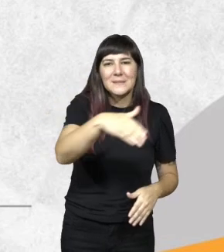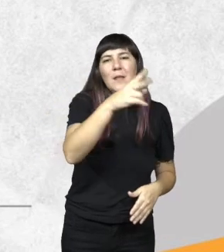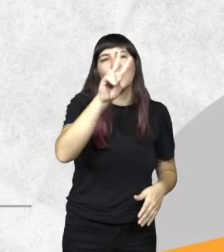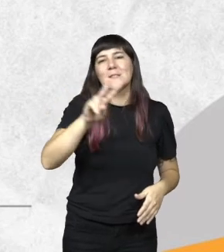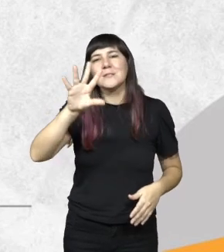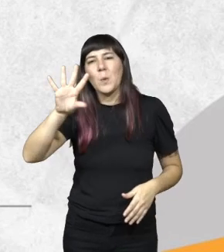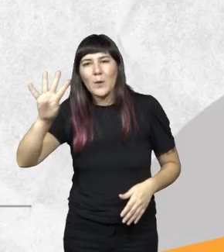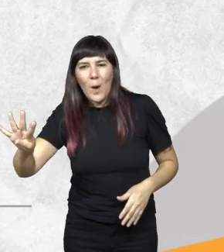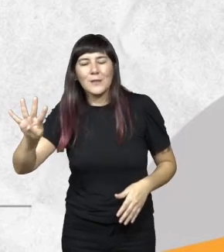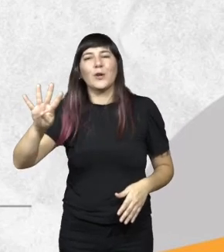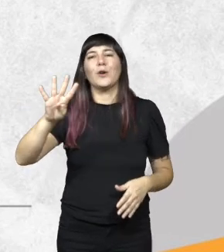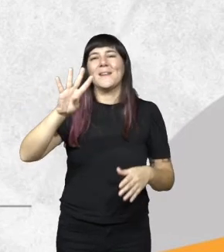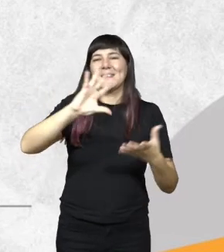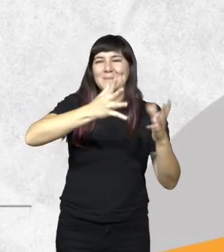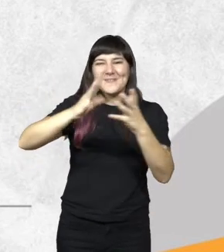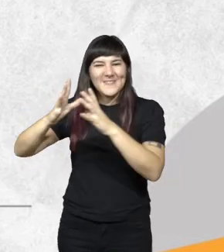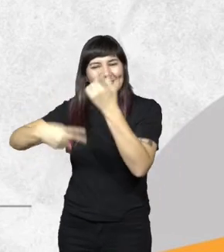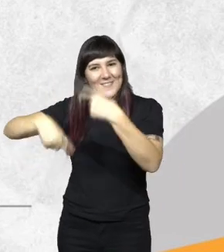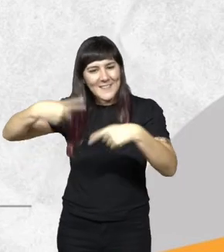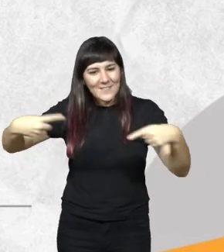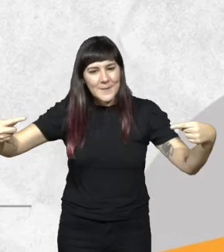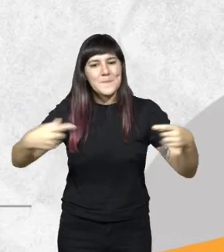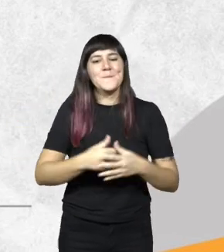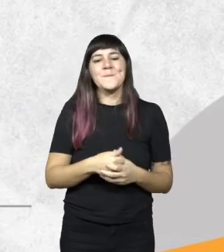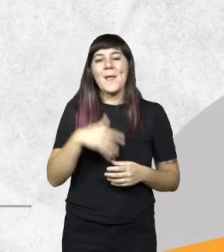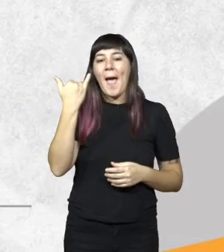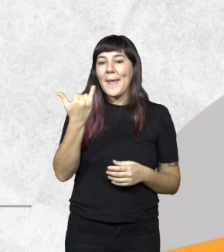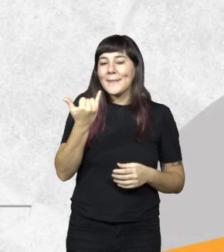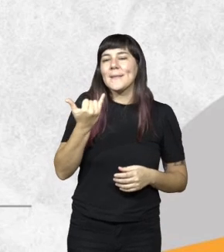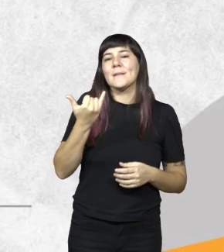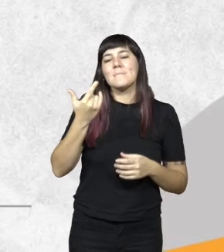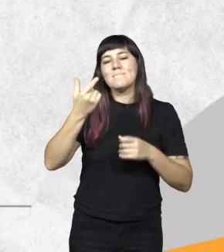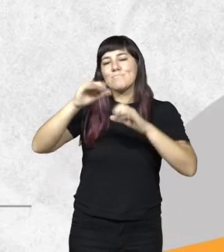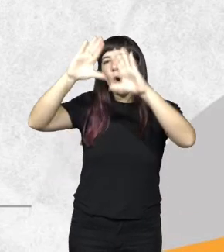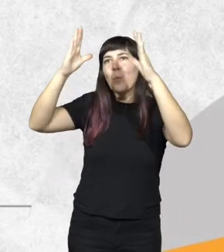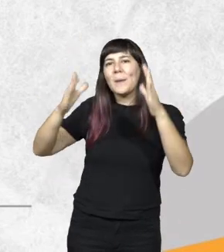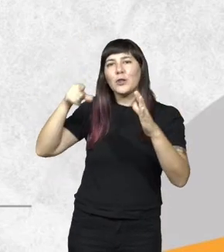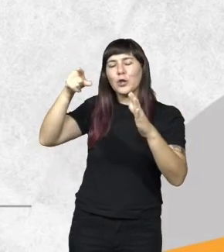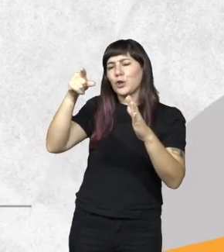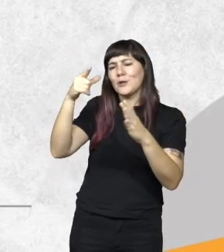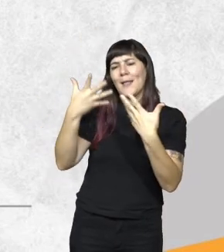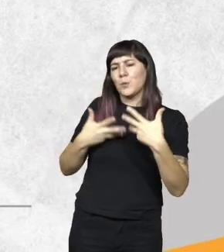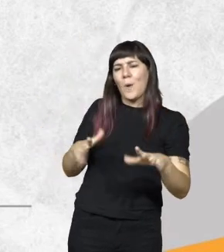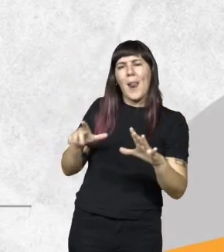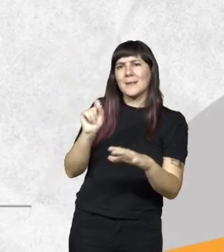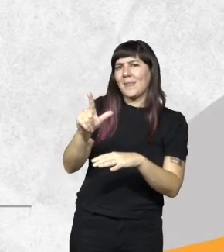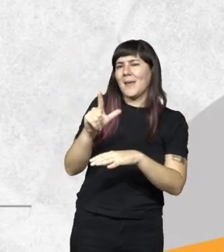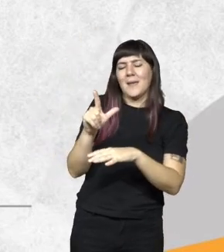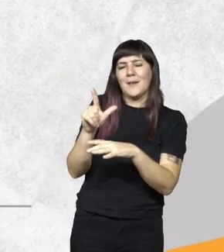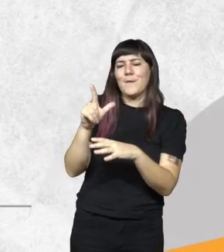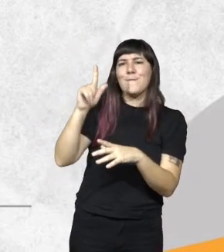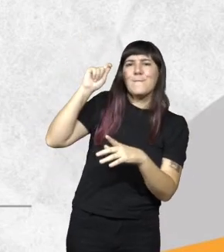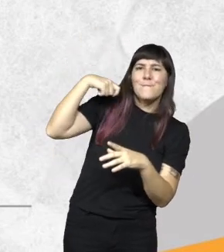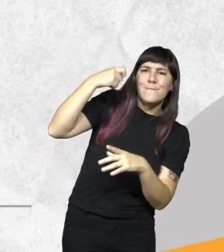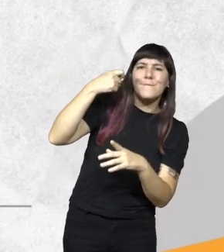especies ahí tenemos también los monumentos naturales de flora de fauna los distintos monumentos